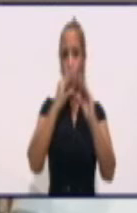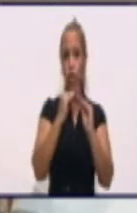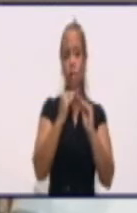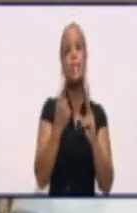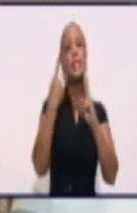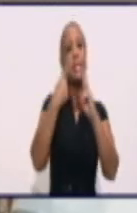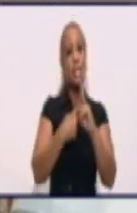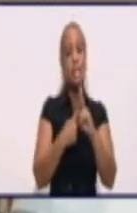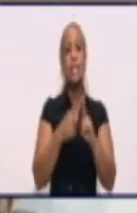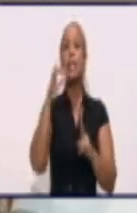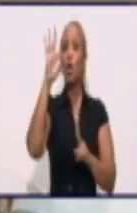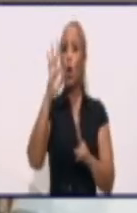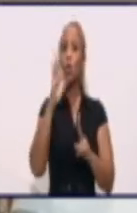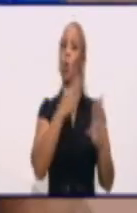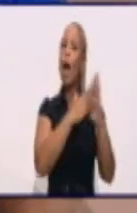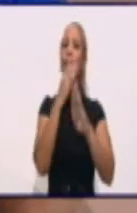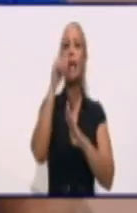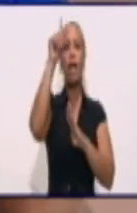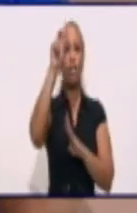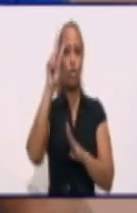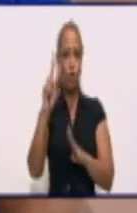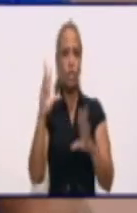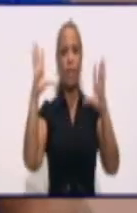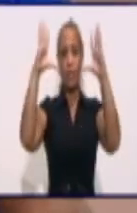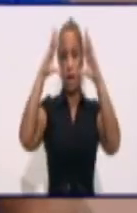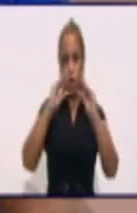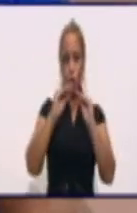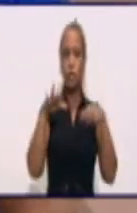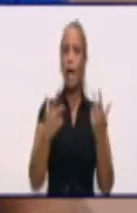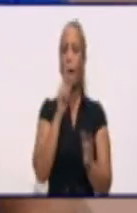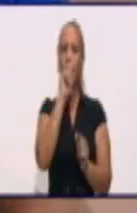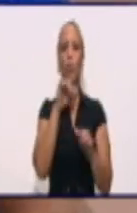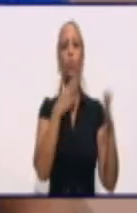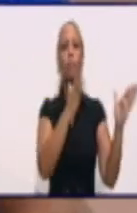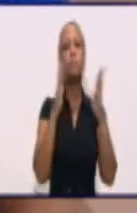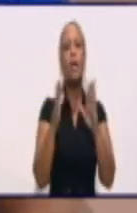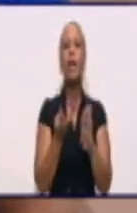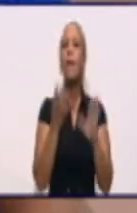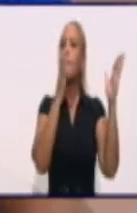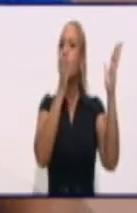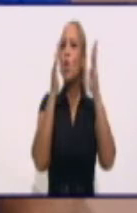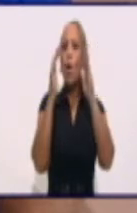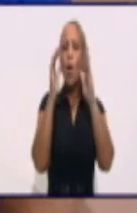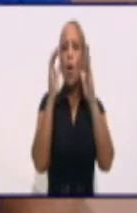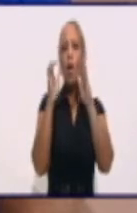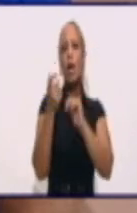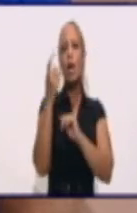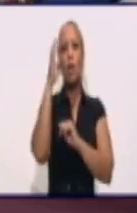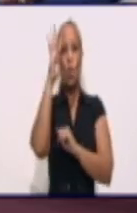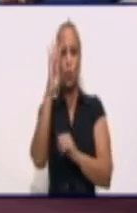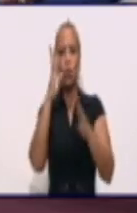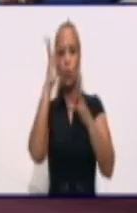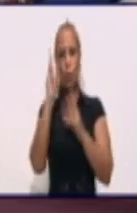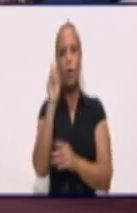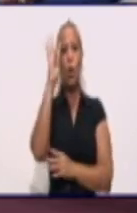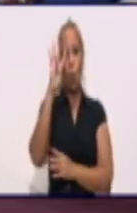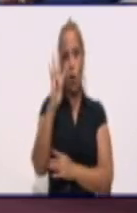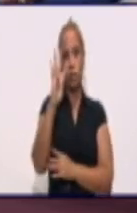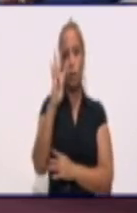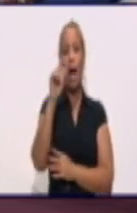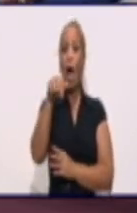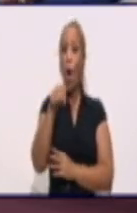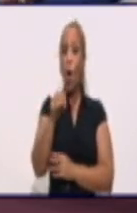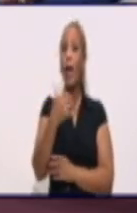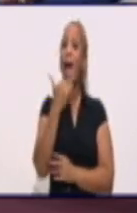a 12 de la noche. ¿Cuáles son estos bloques? Bueno, el bloque número 4 sería el que, en este momento está el 3, que es de 8 a 12.